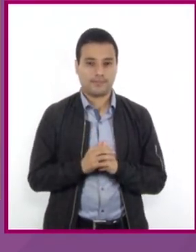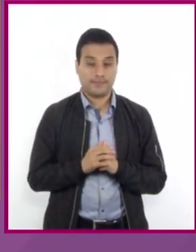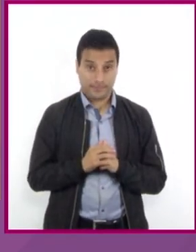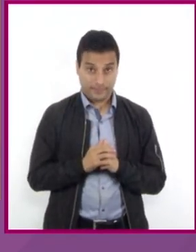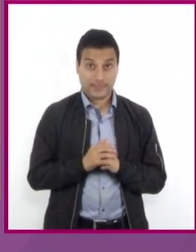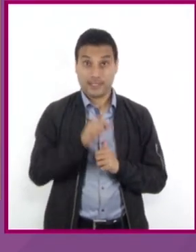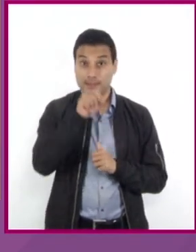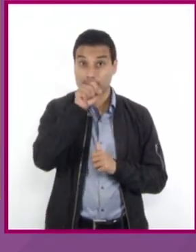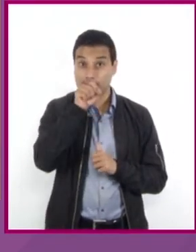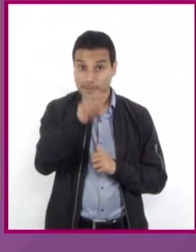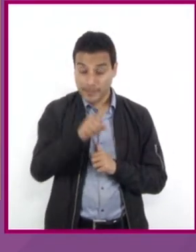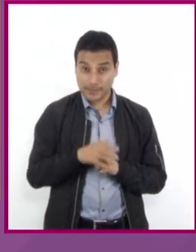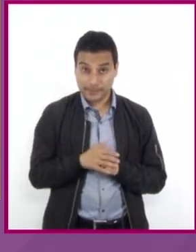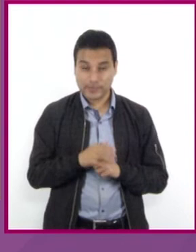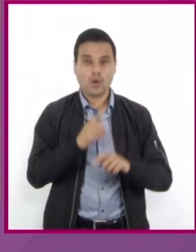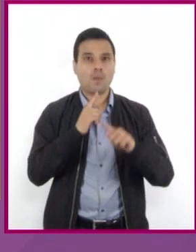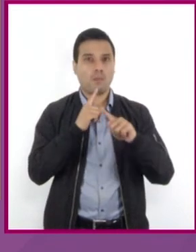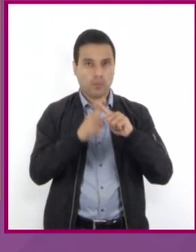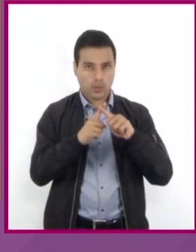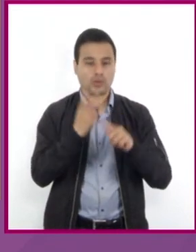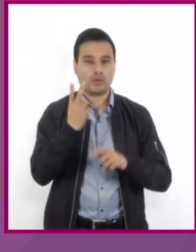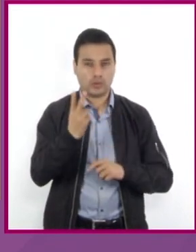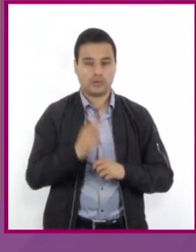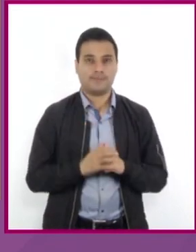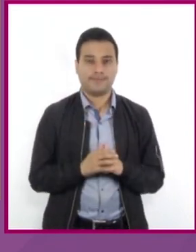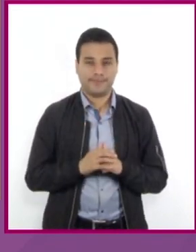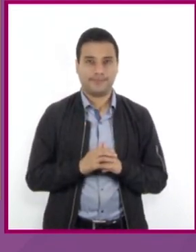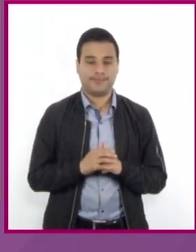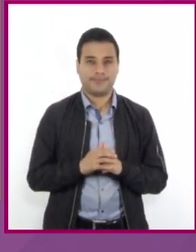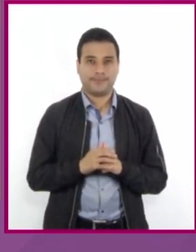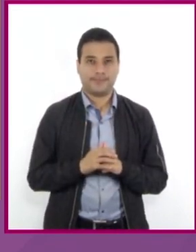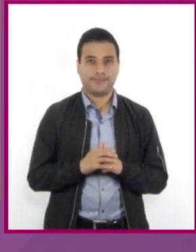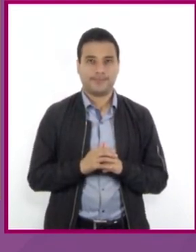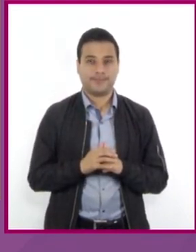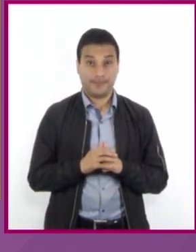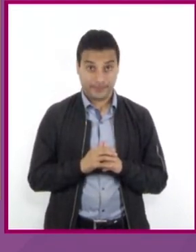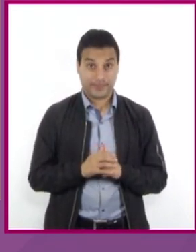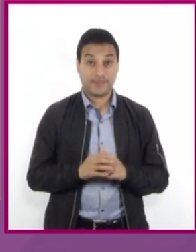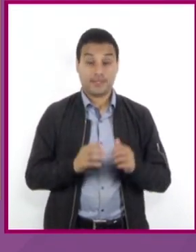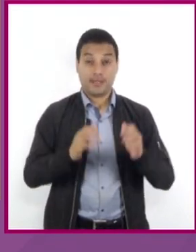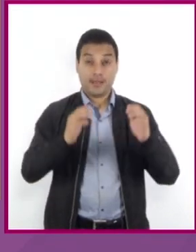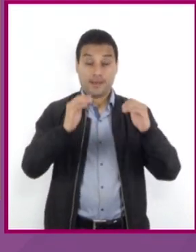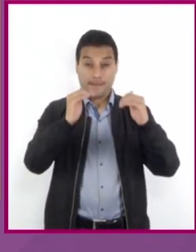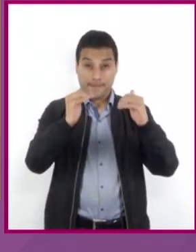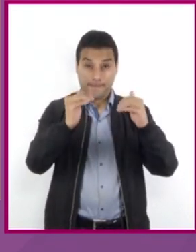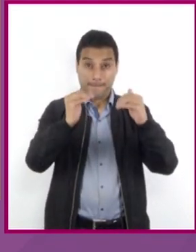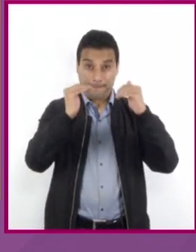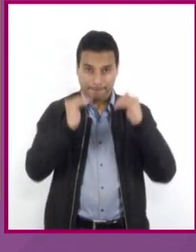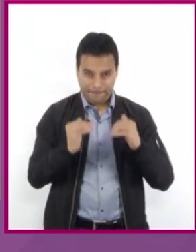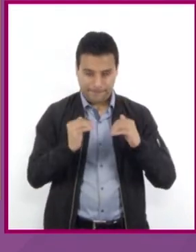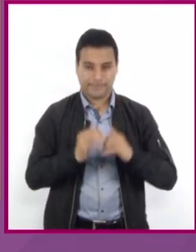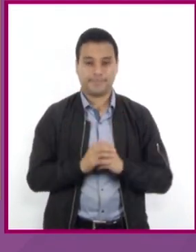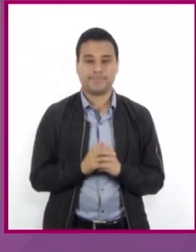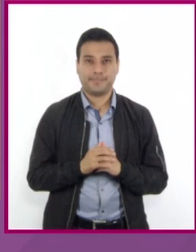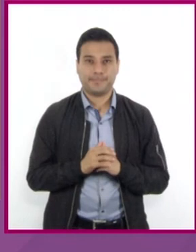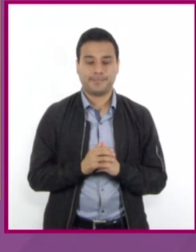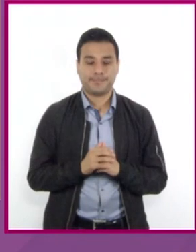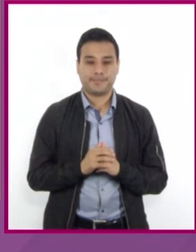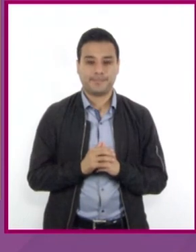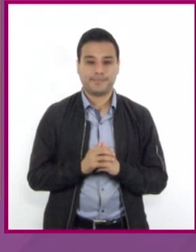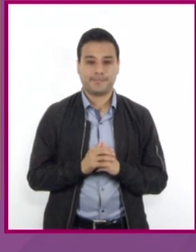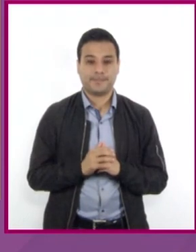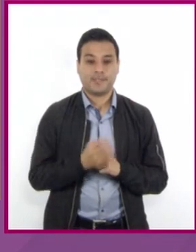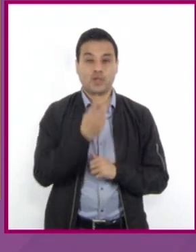también se multiplica por 2 al reducir términos nos queda la expresión